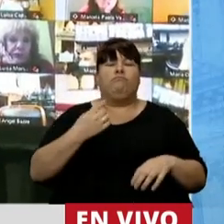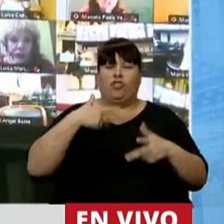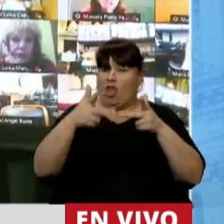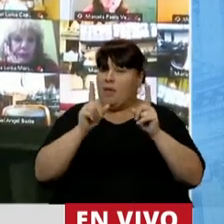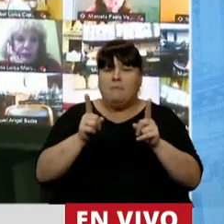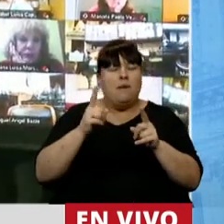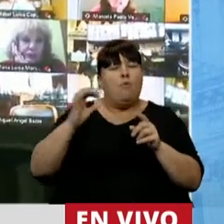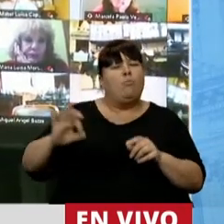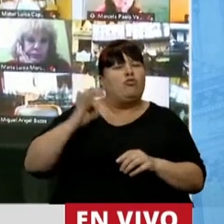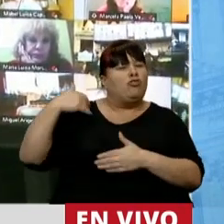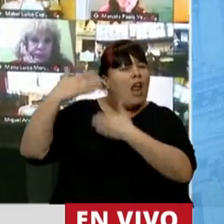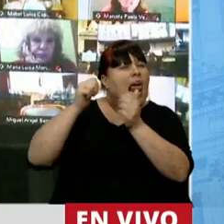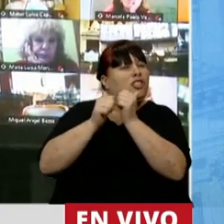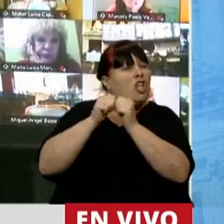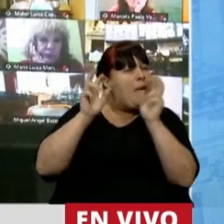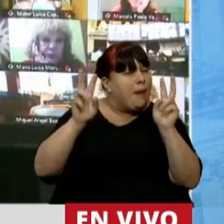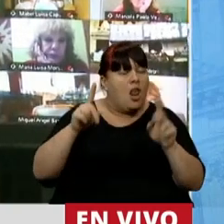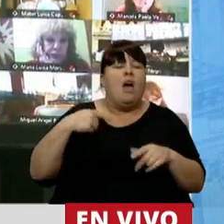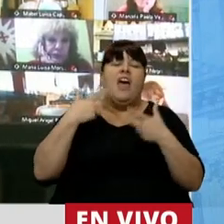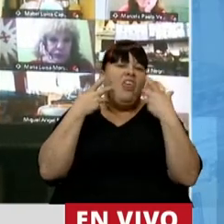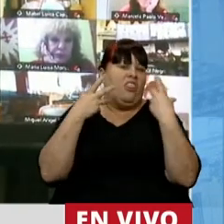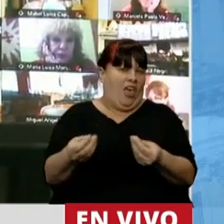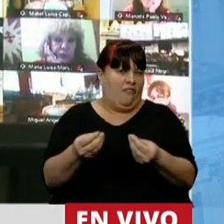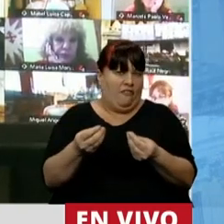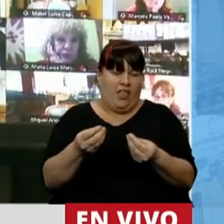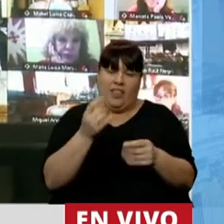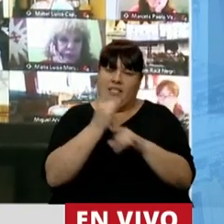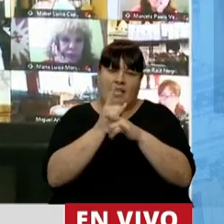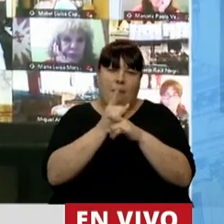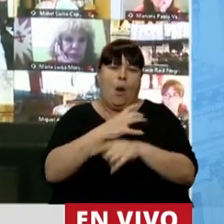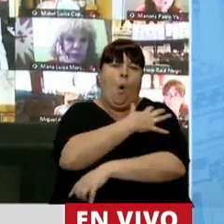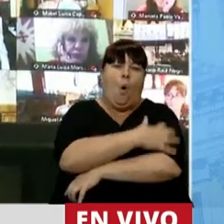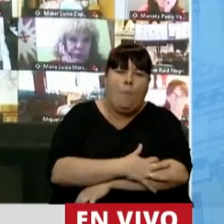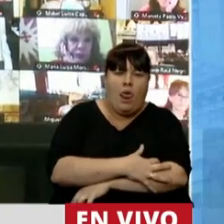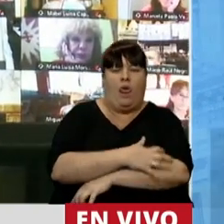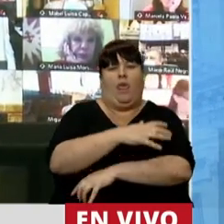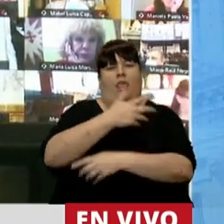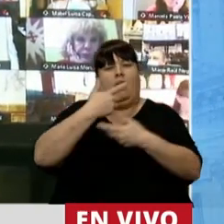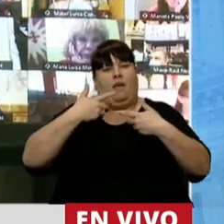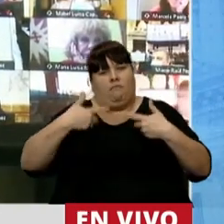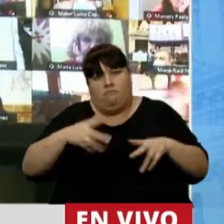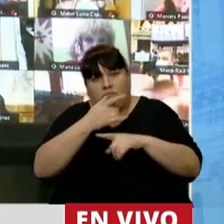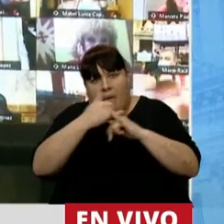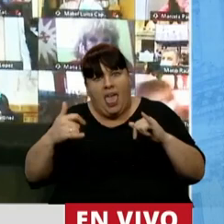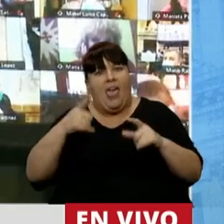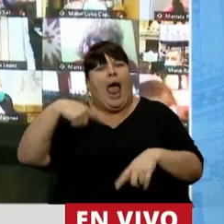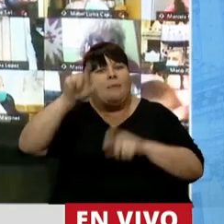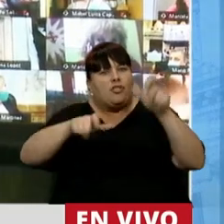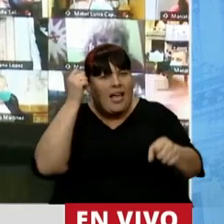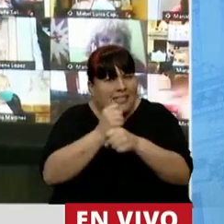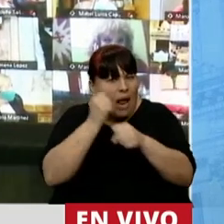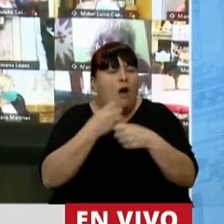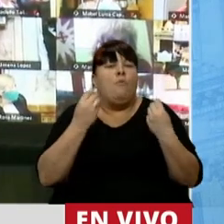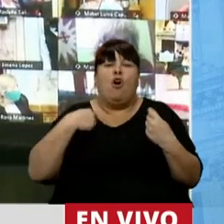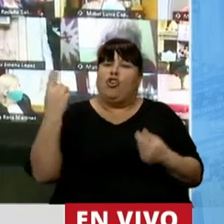como lo hemos estado a lo largo de nuestra historia, para defender a los humildes, a la clase media, a los que trabajan,